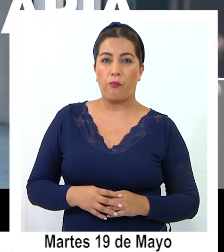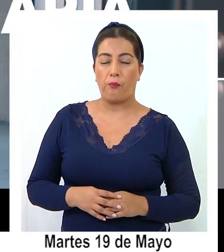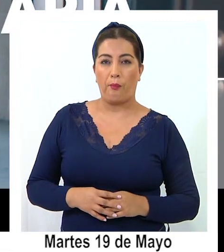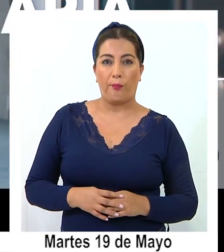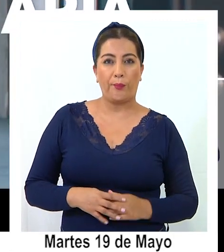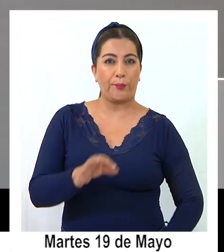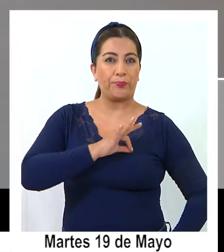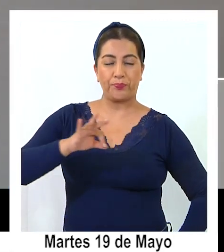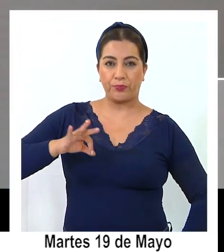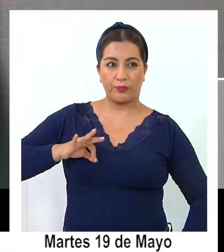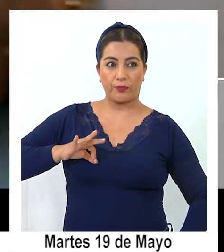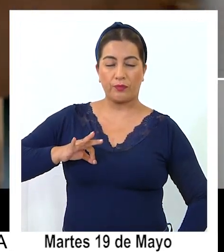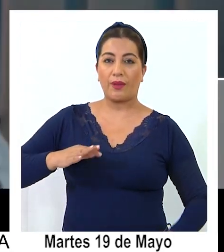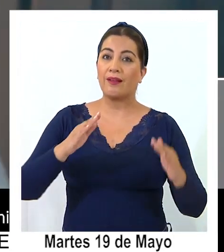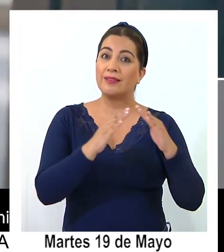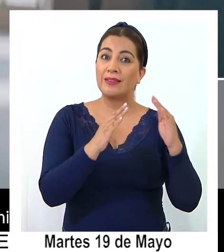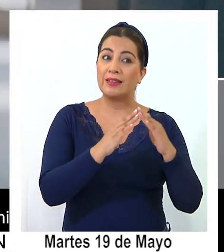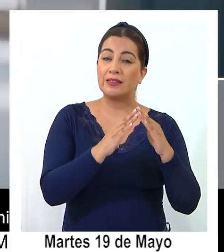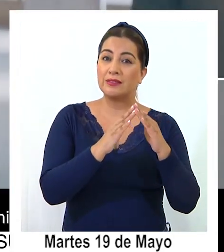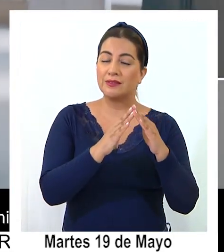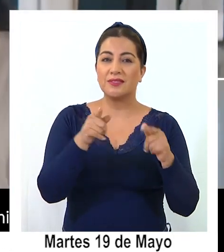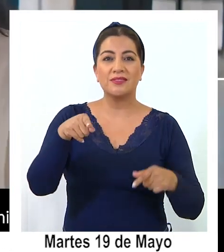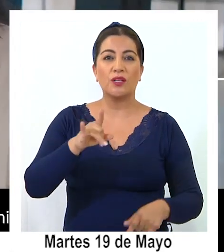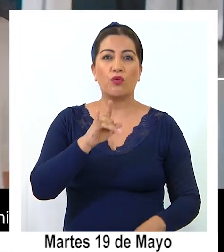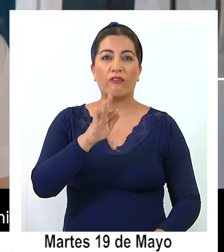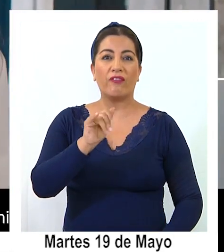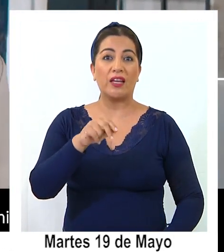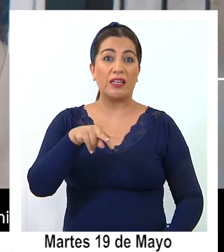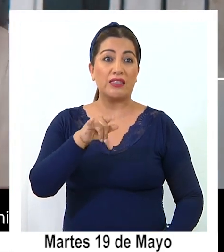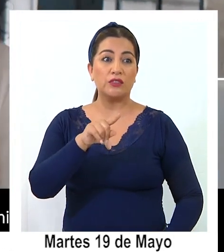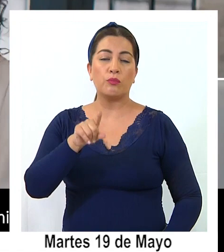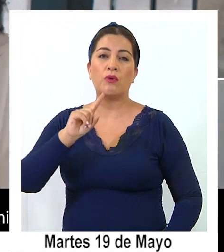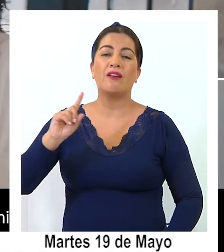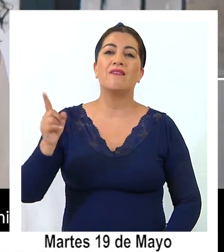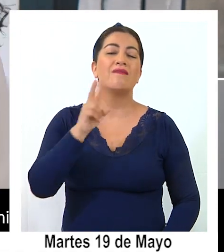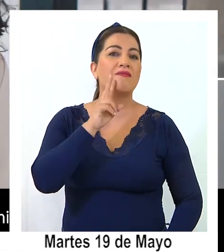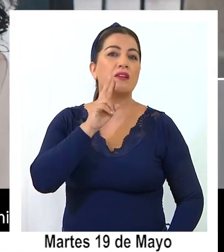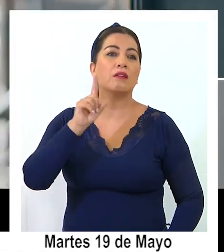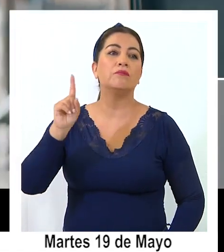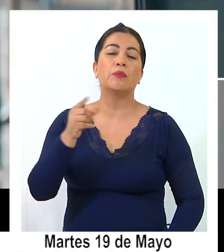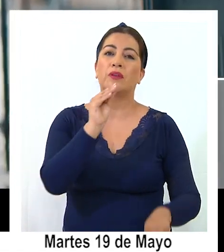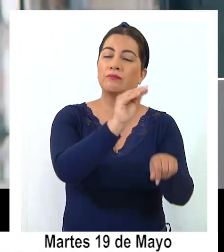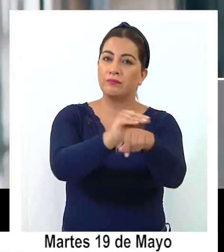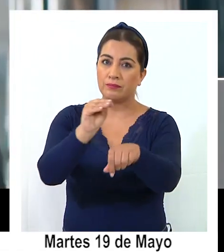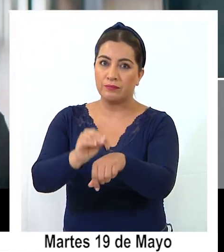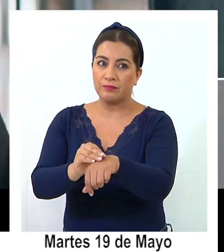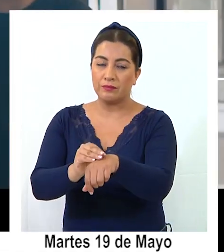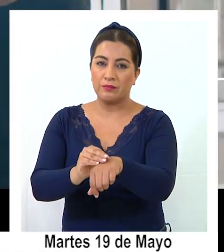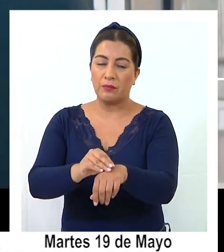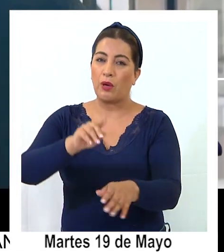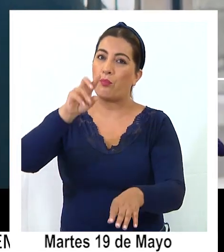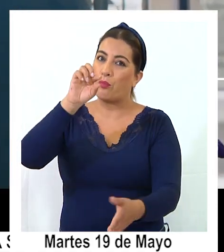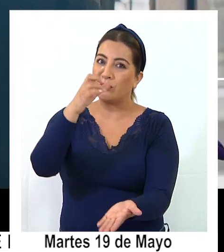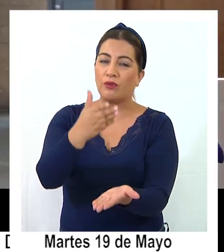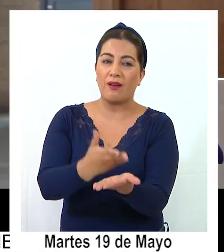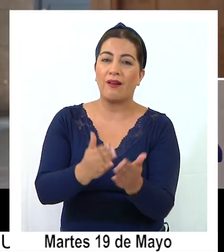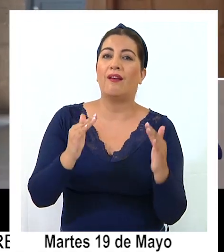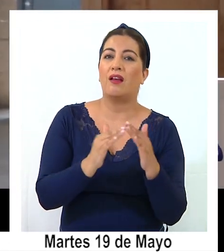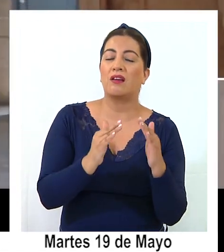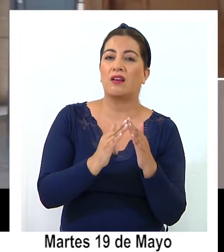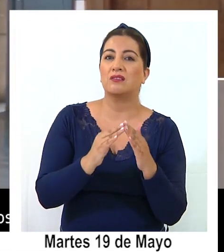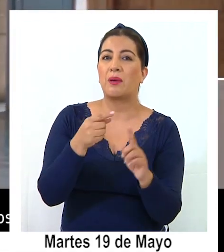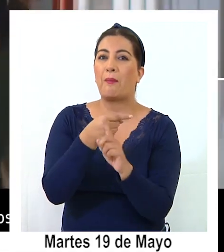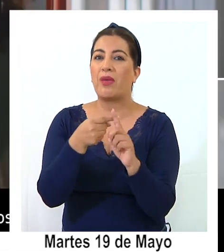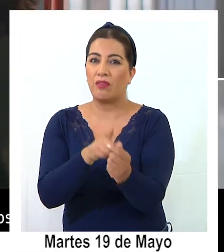El Ministerio de Vivienda y Urbanismo inició este viernes el primer llamado a postulación del subsidio habitacional para sectores